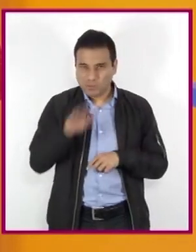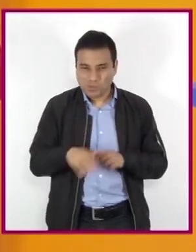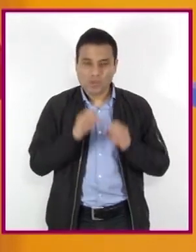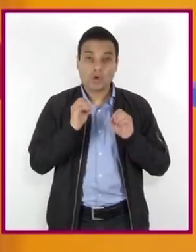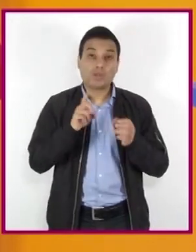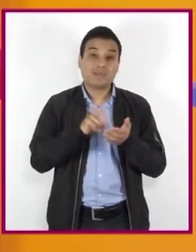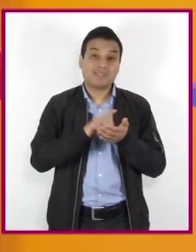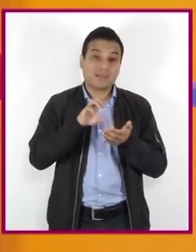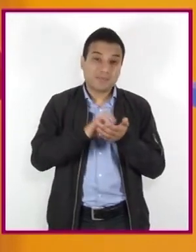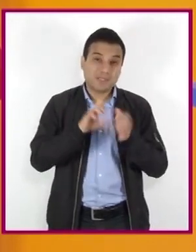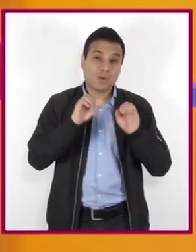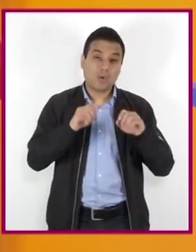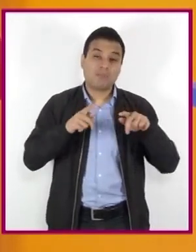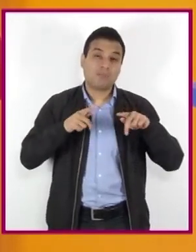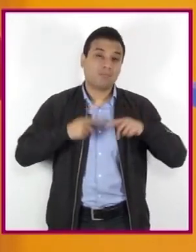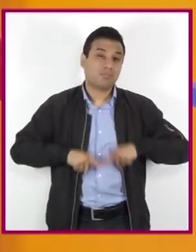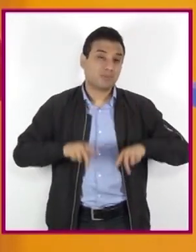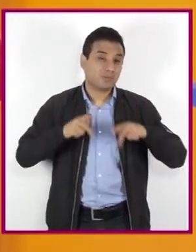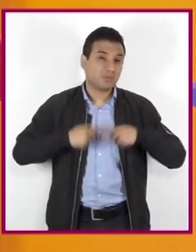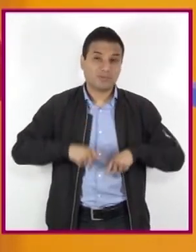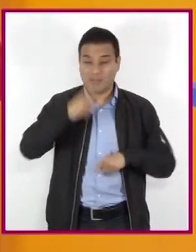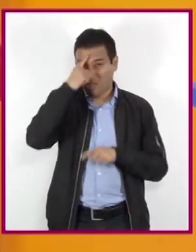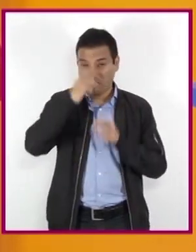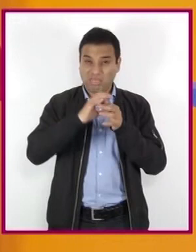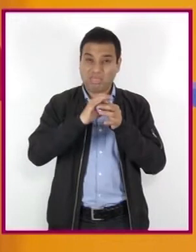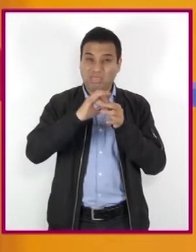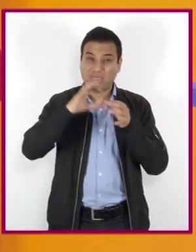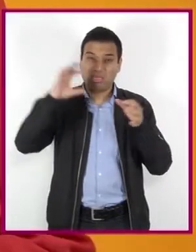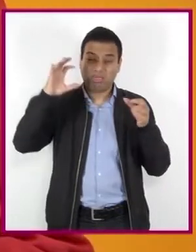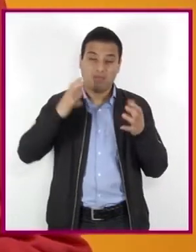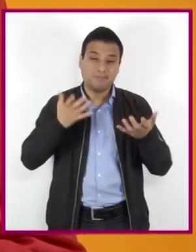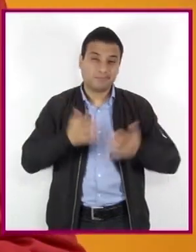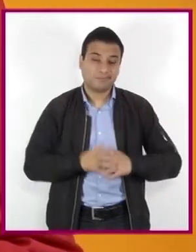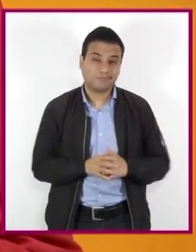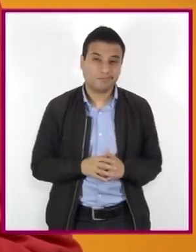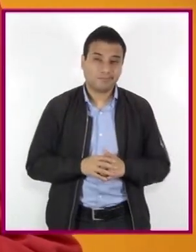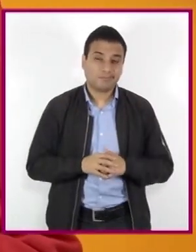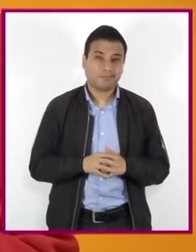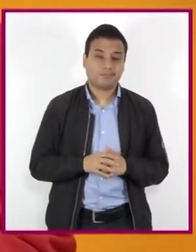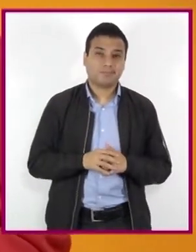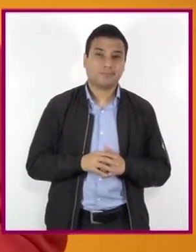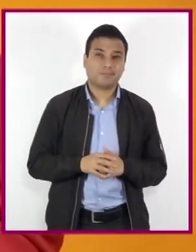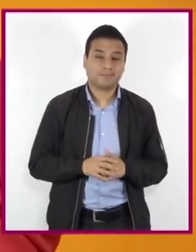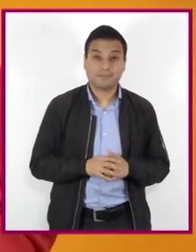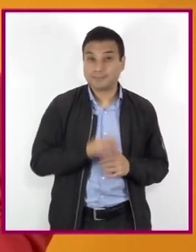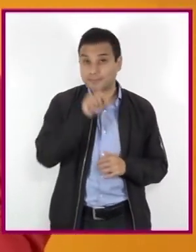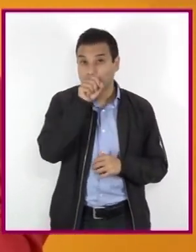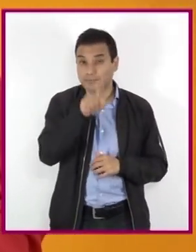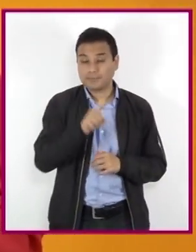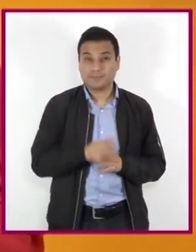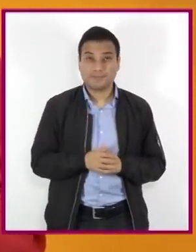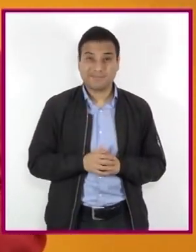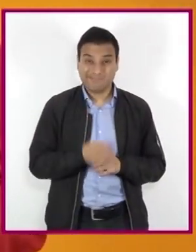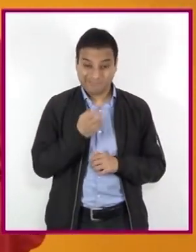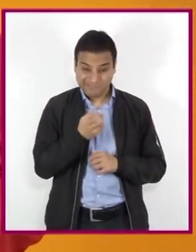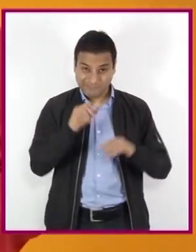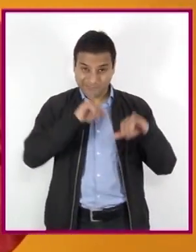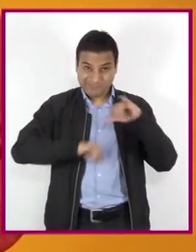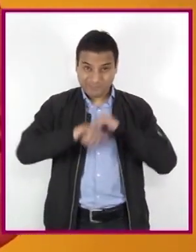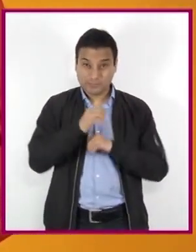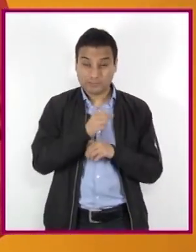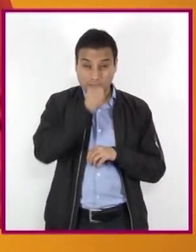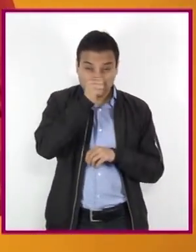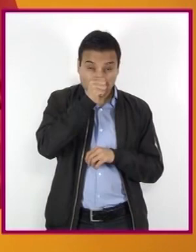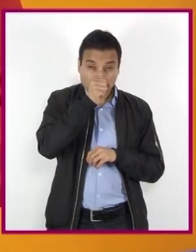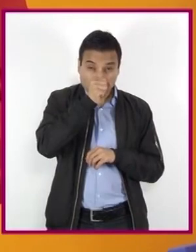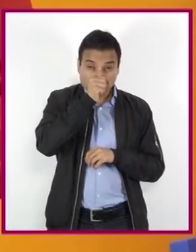y años de vida perdidos en personas aún productivas. Además, la exposición a estas sustancias en edades